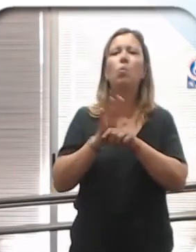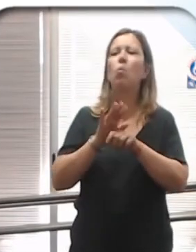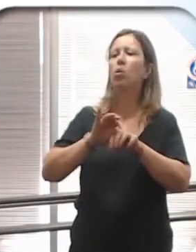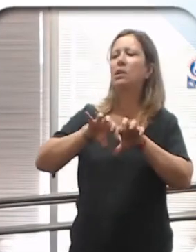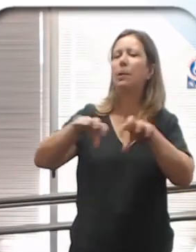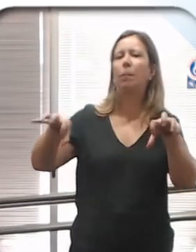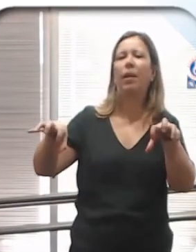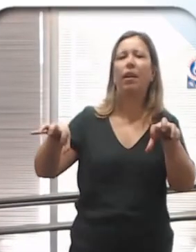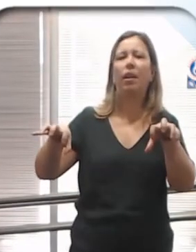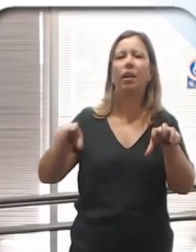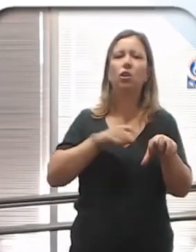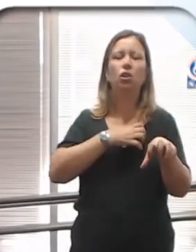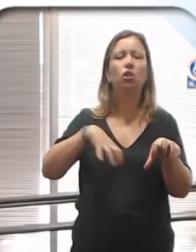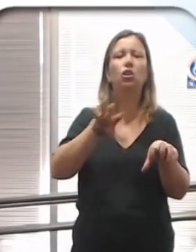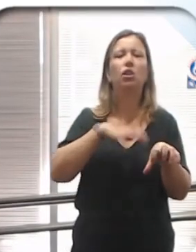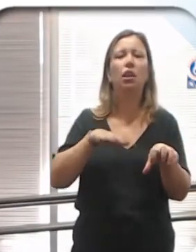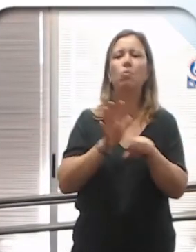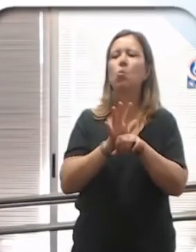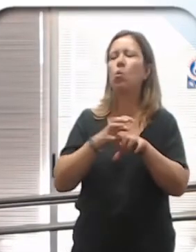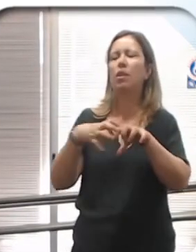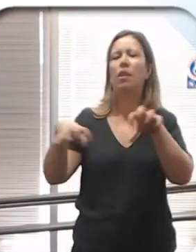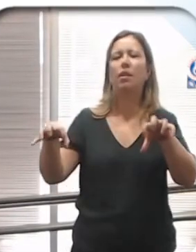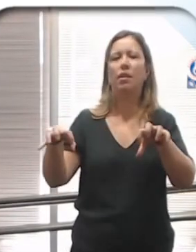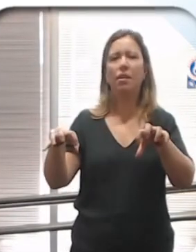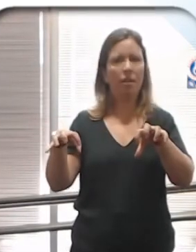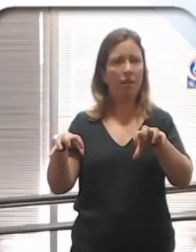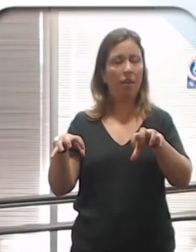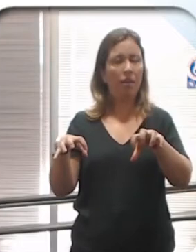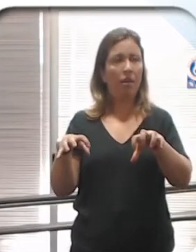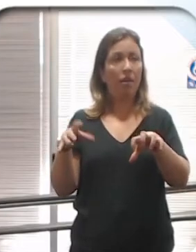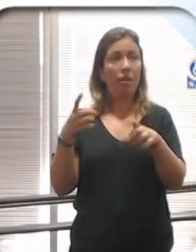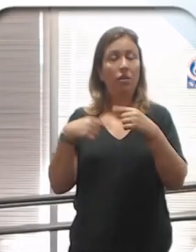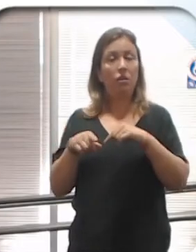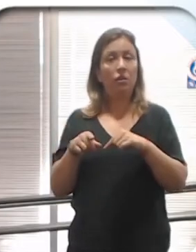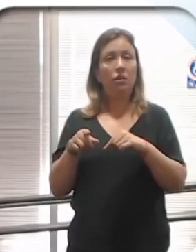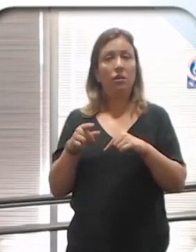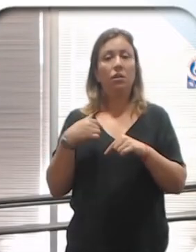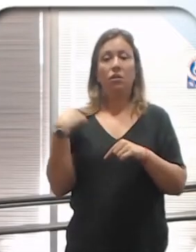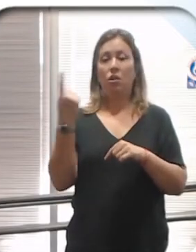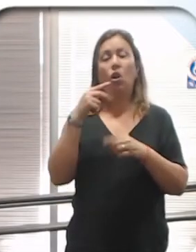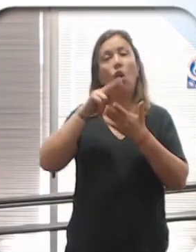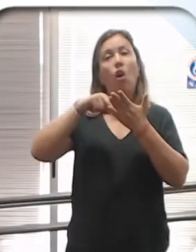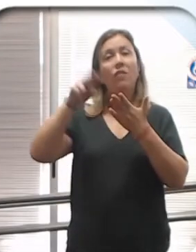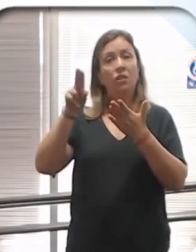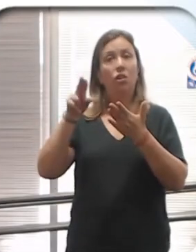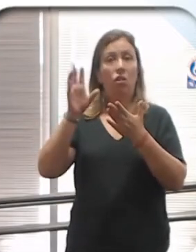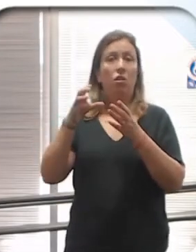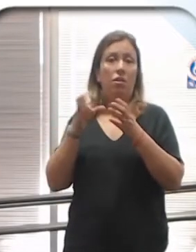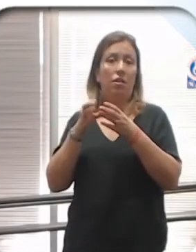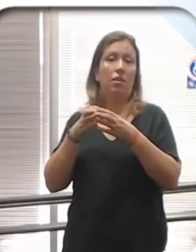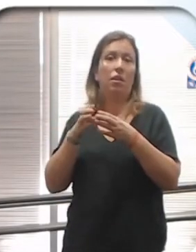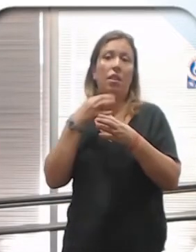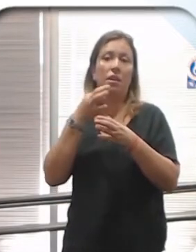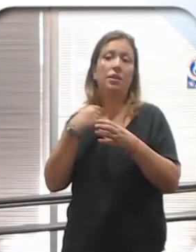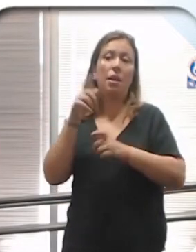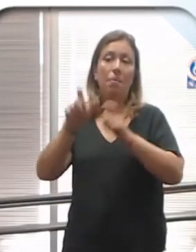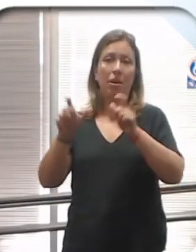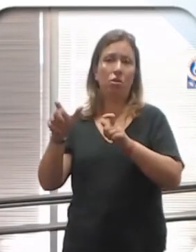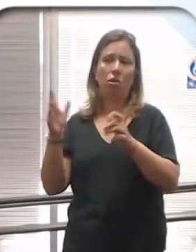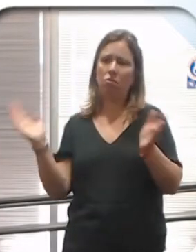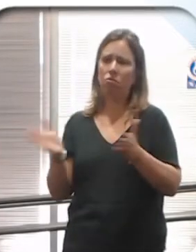creyendo que la sociedad está dividida. Entonces, la convención la llevaron las propias personas adelante,